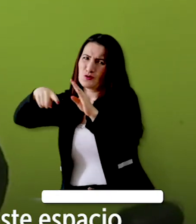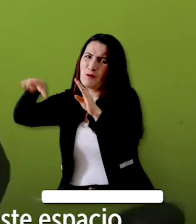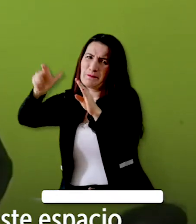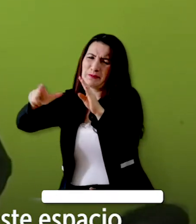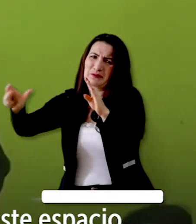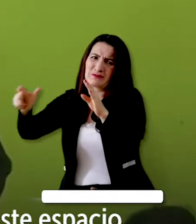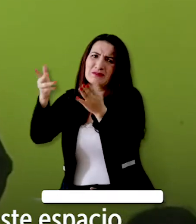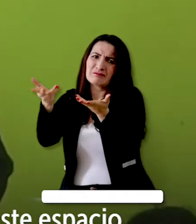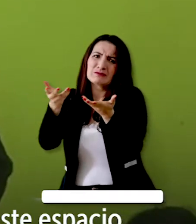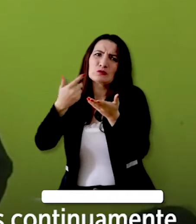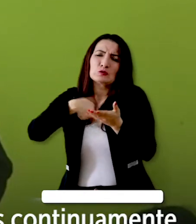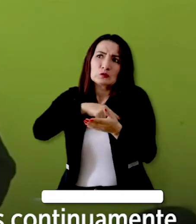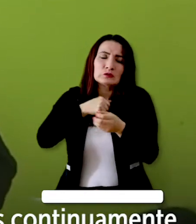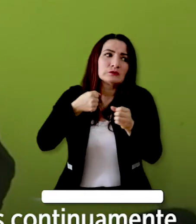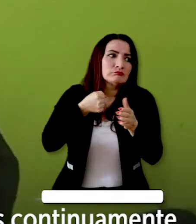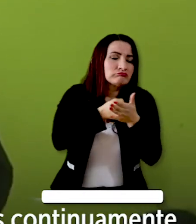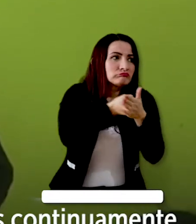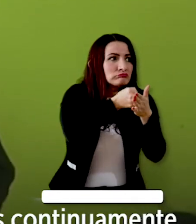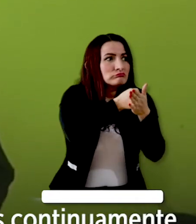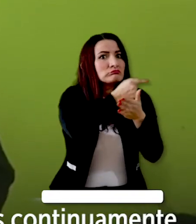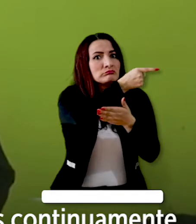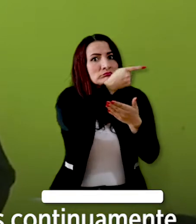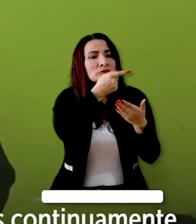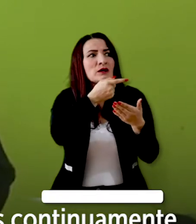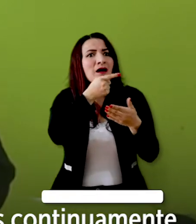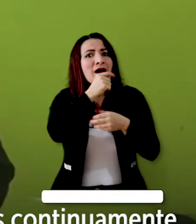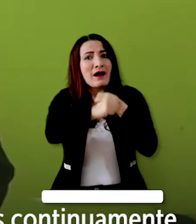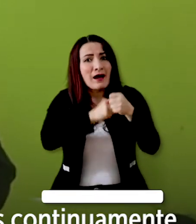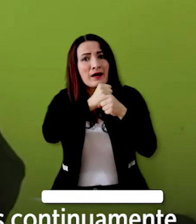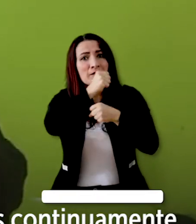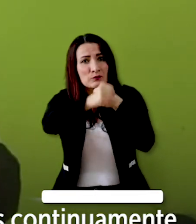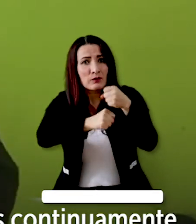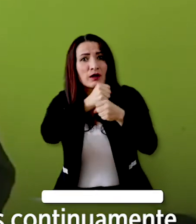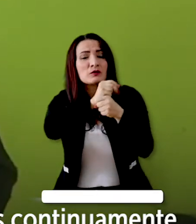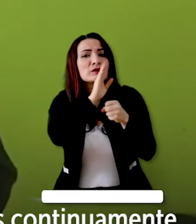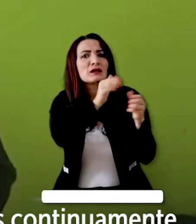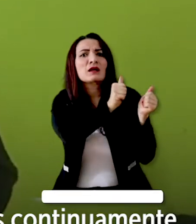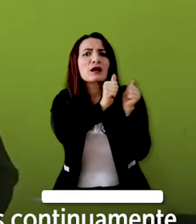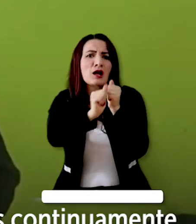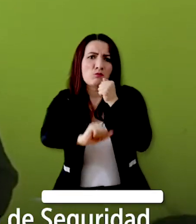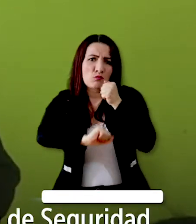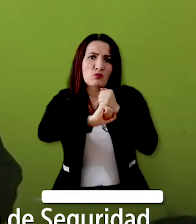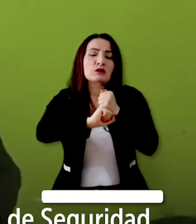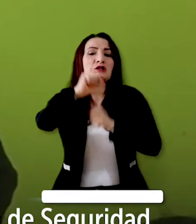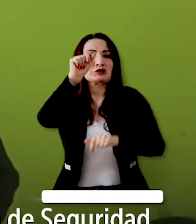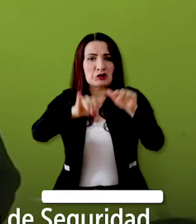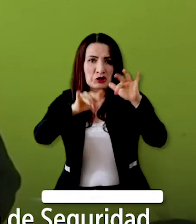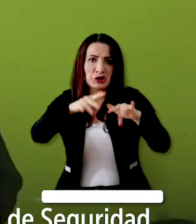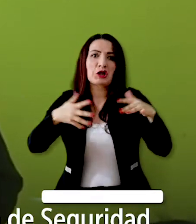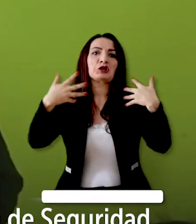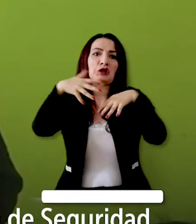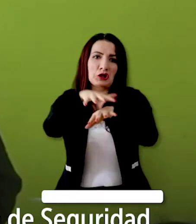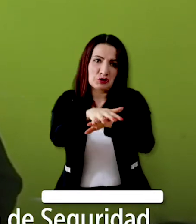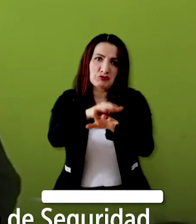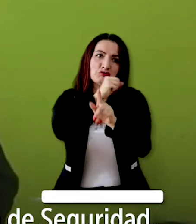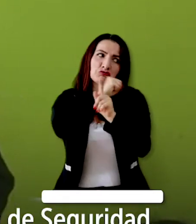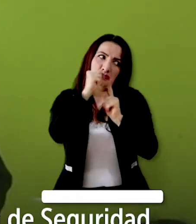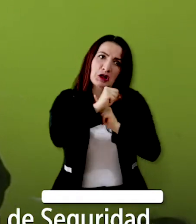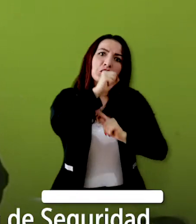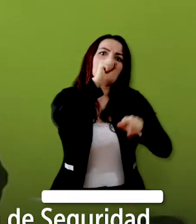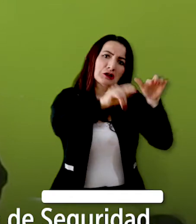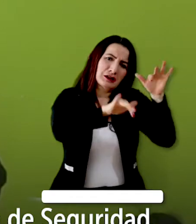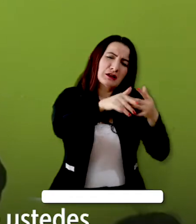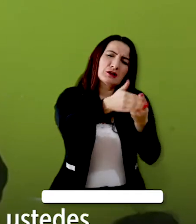integral en este espacio. Nosotros hemos venido trabajando por estos años continuamente con Secretaría de Integración Social y